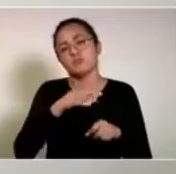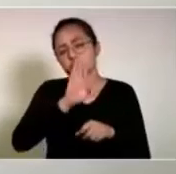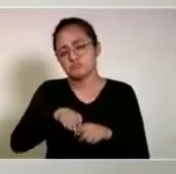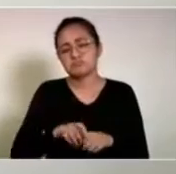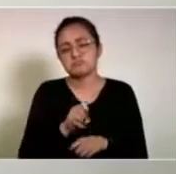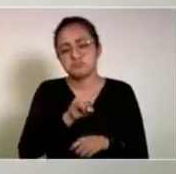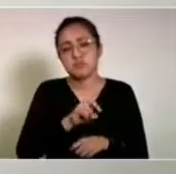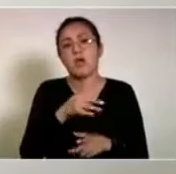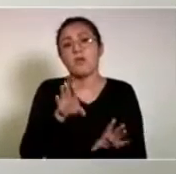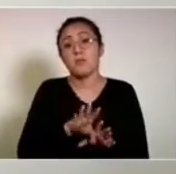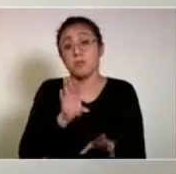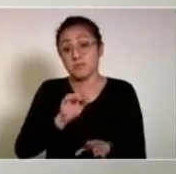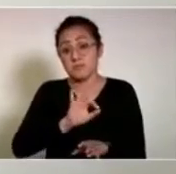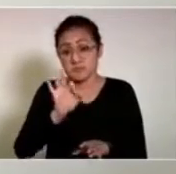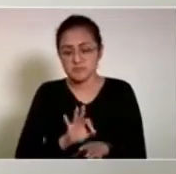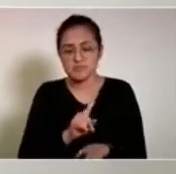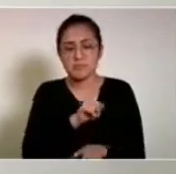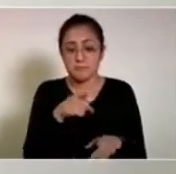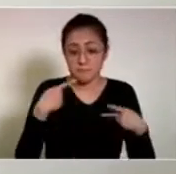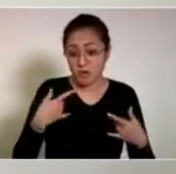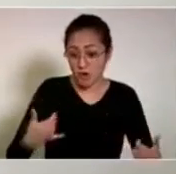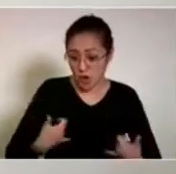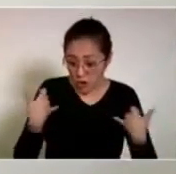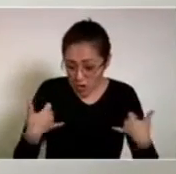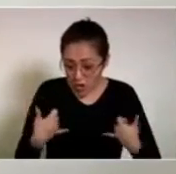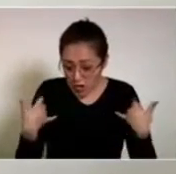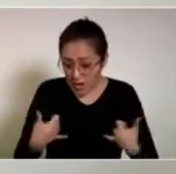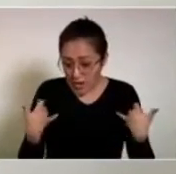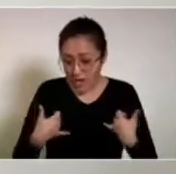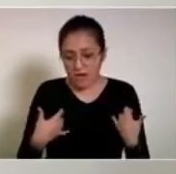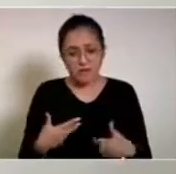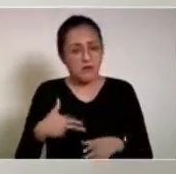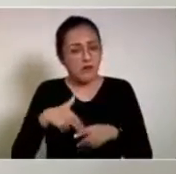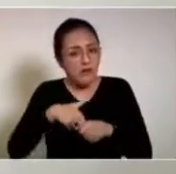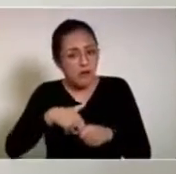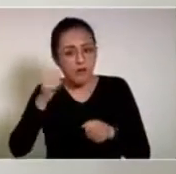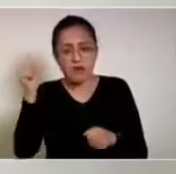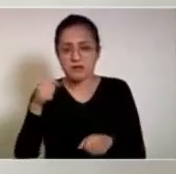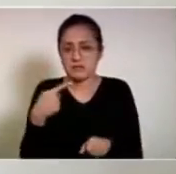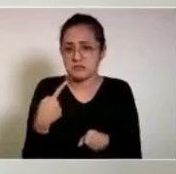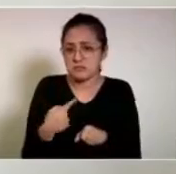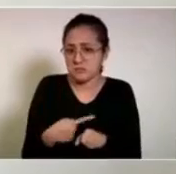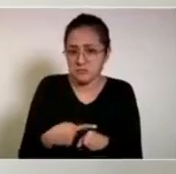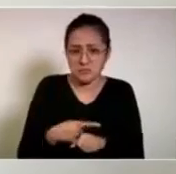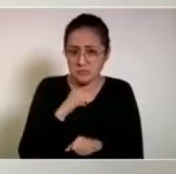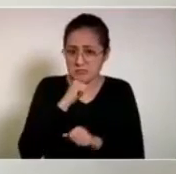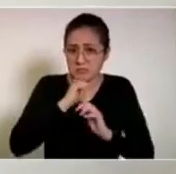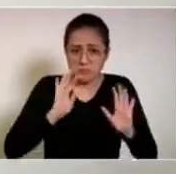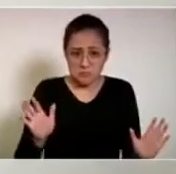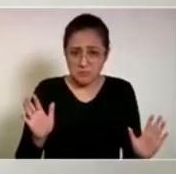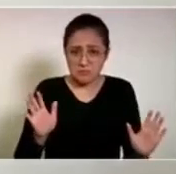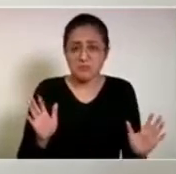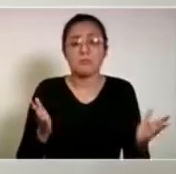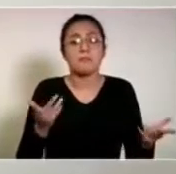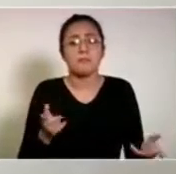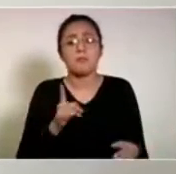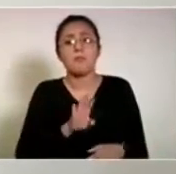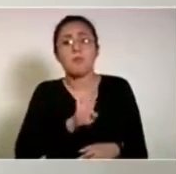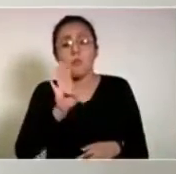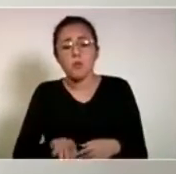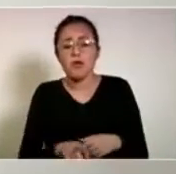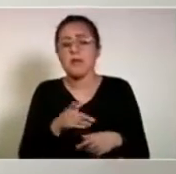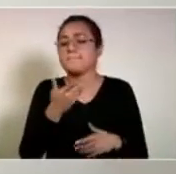Si el paciente es joven sin comorbilidades, la